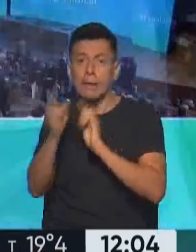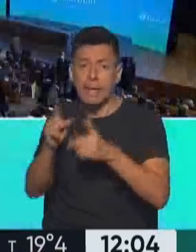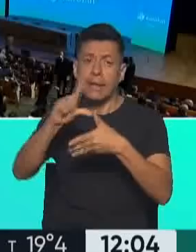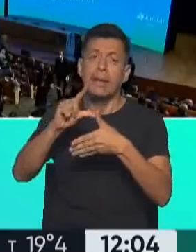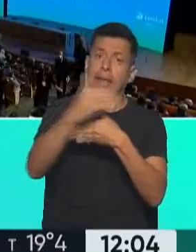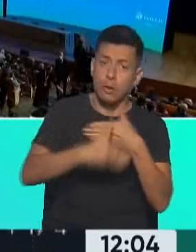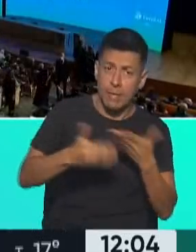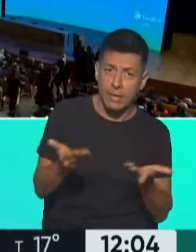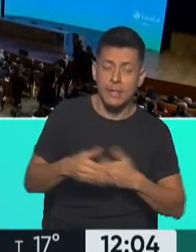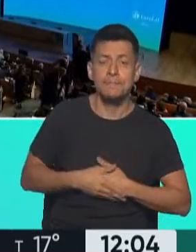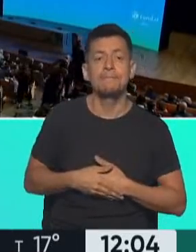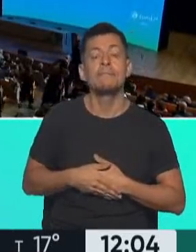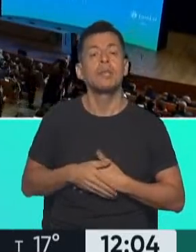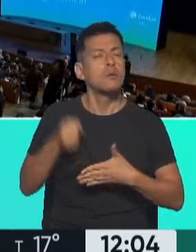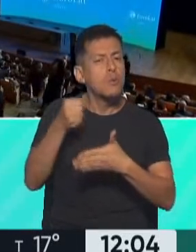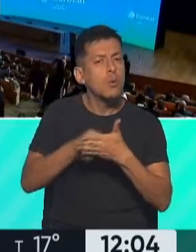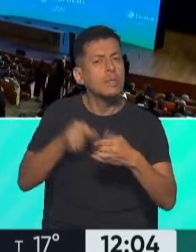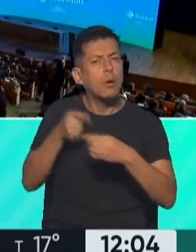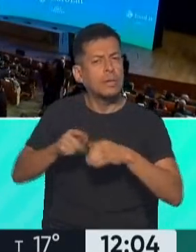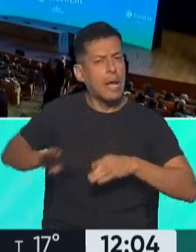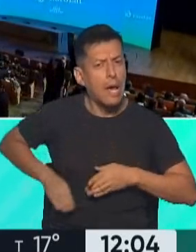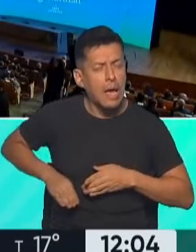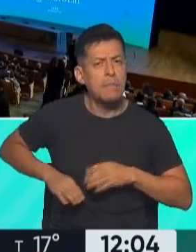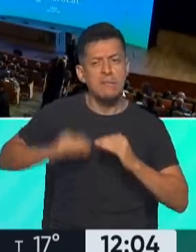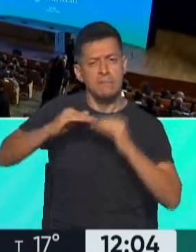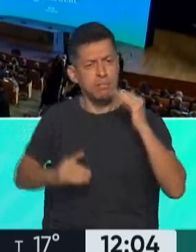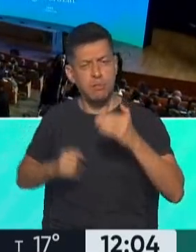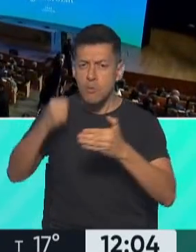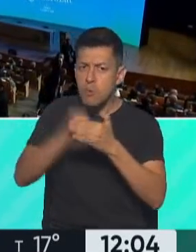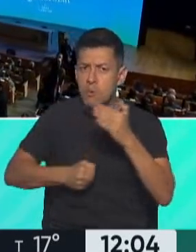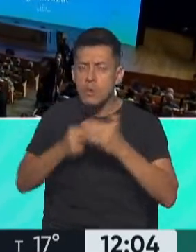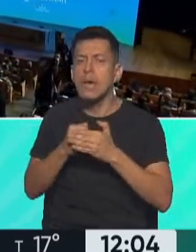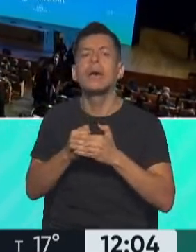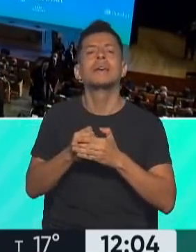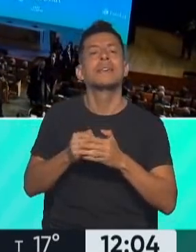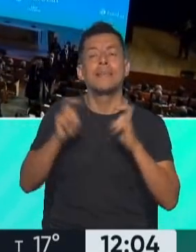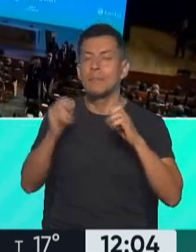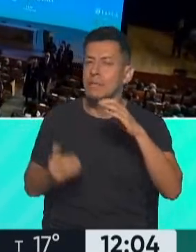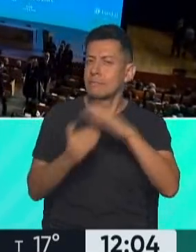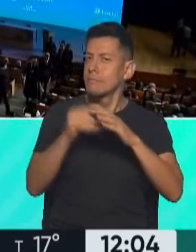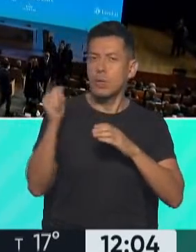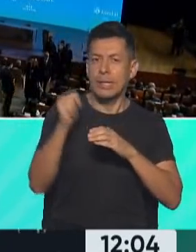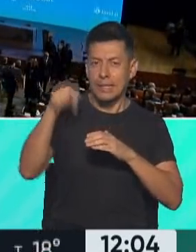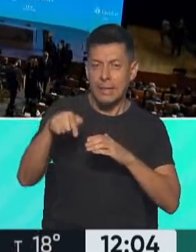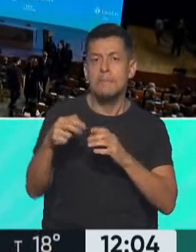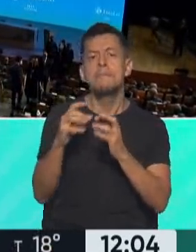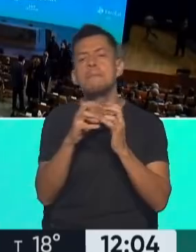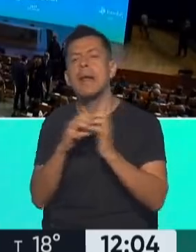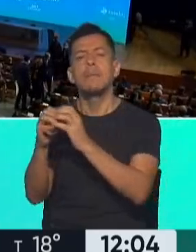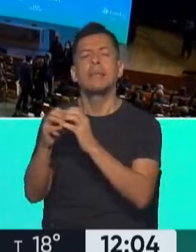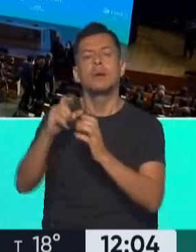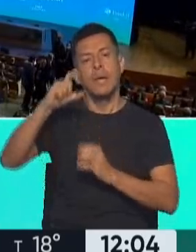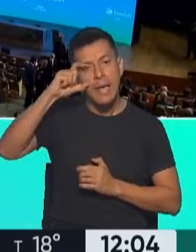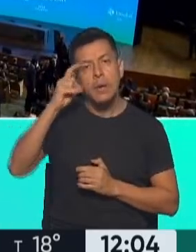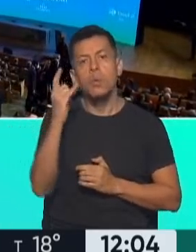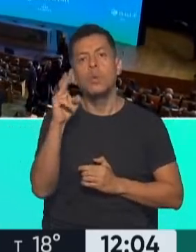Latinoamérica. La lucha contra el hambre y la desigualdad será parte de la agenda central en este Parlamento Eurolat,